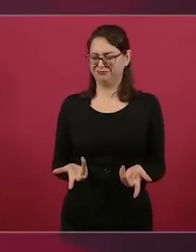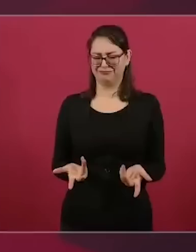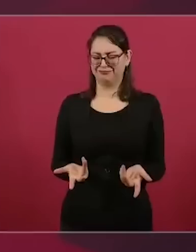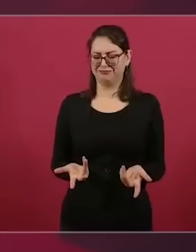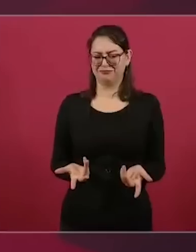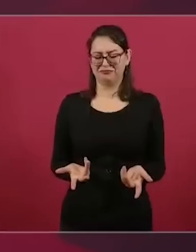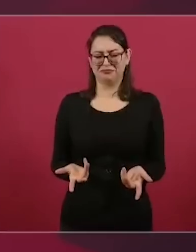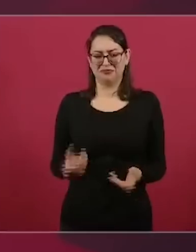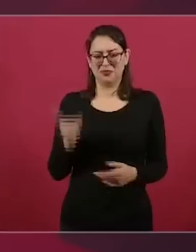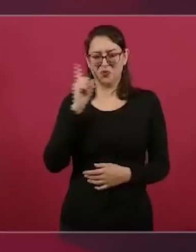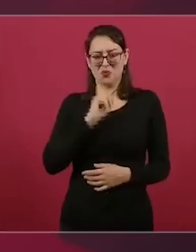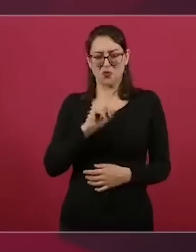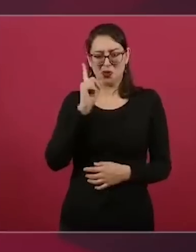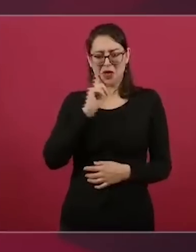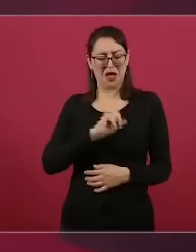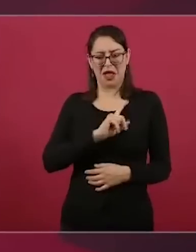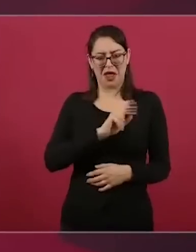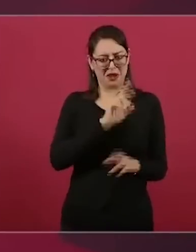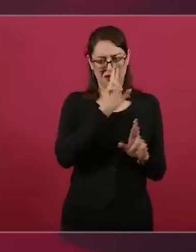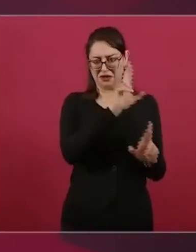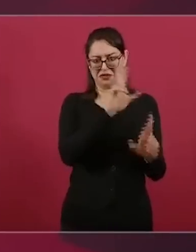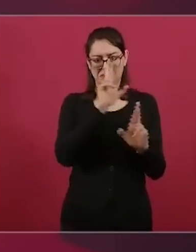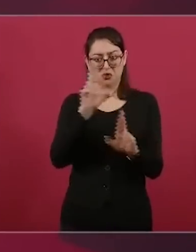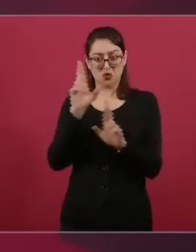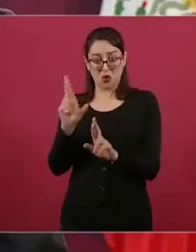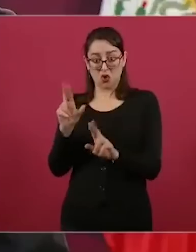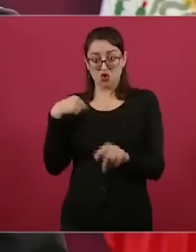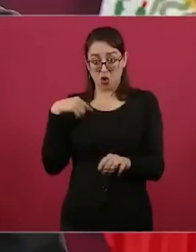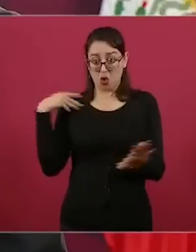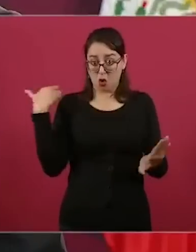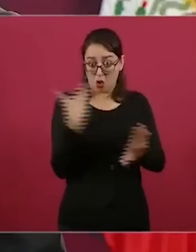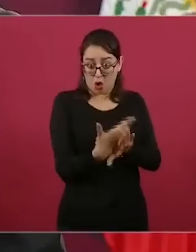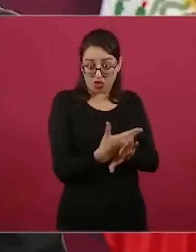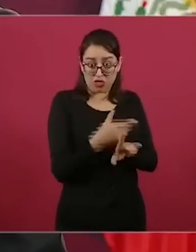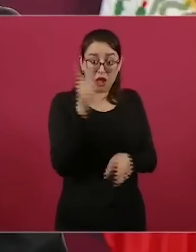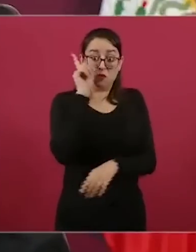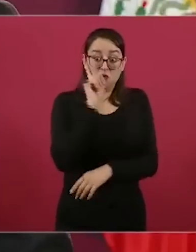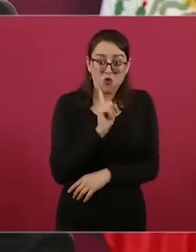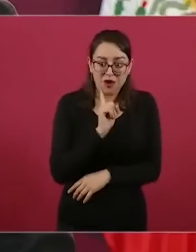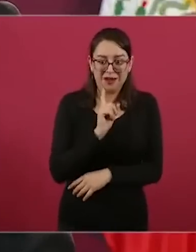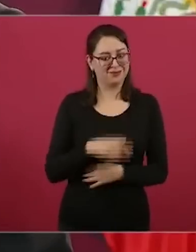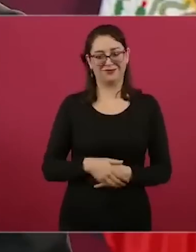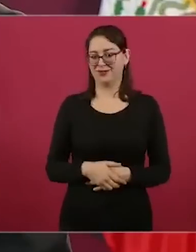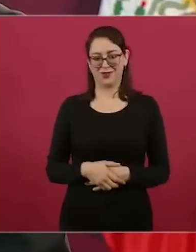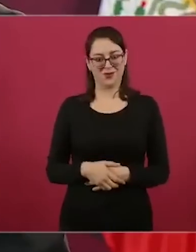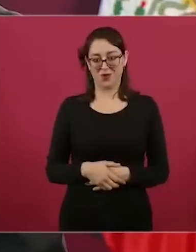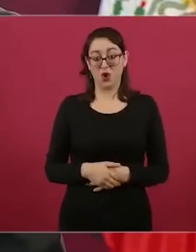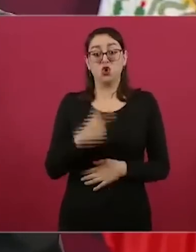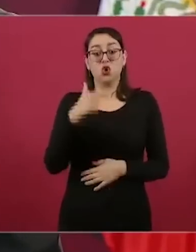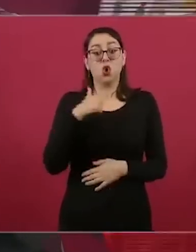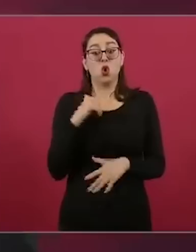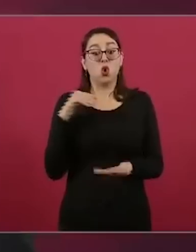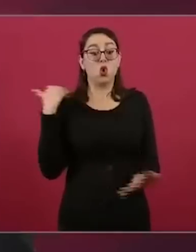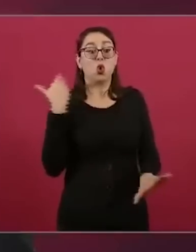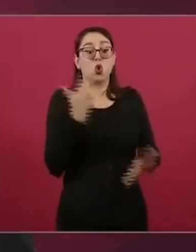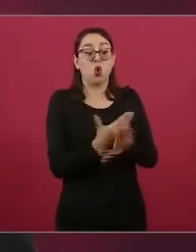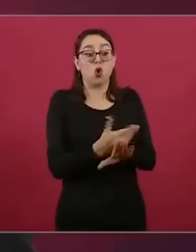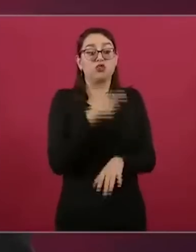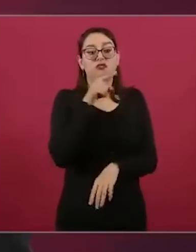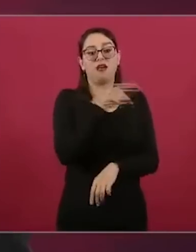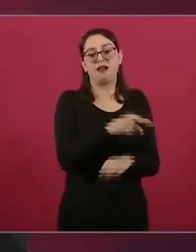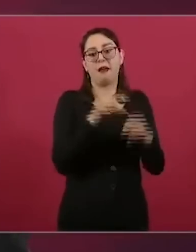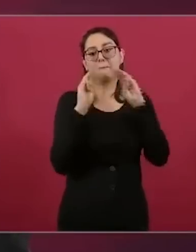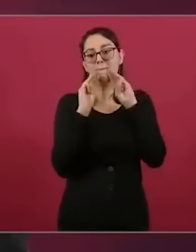No las estoy cuestionando por ser mujer, las estoy cuestionando por representar a una